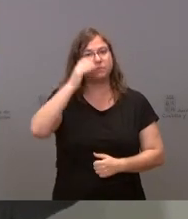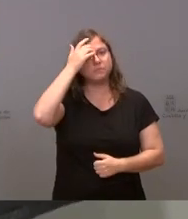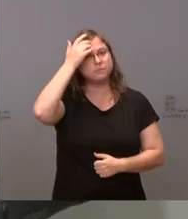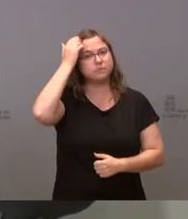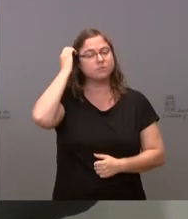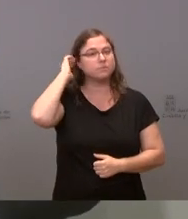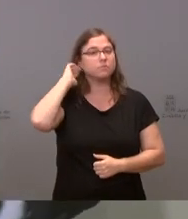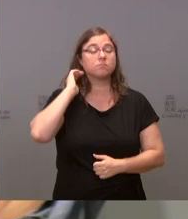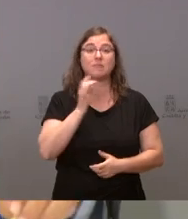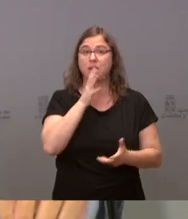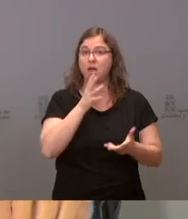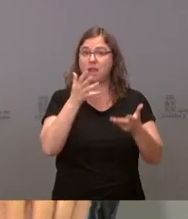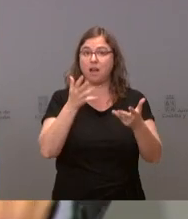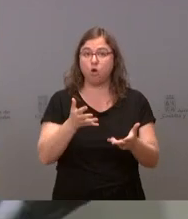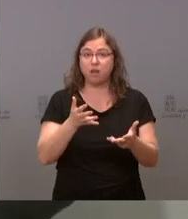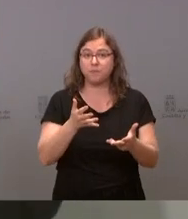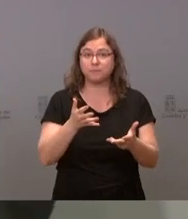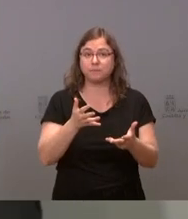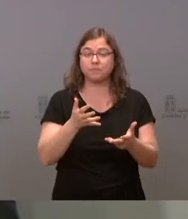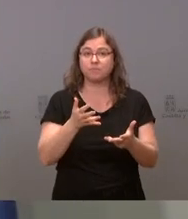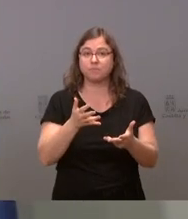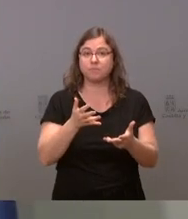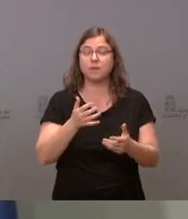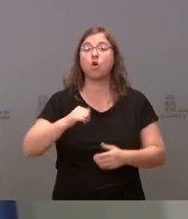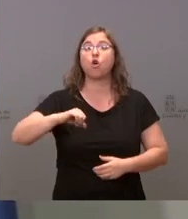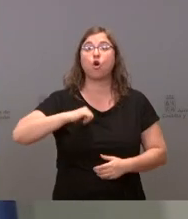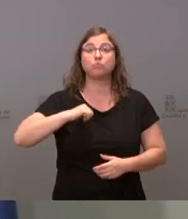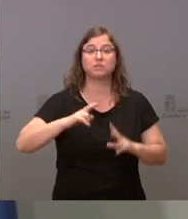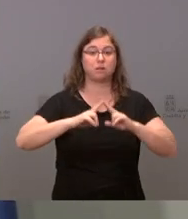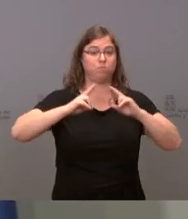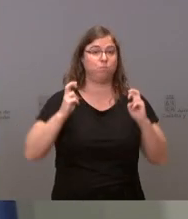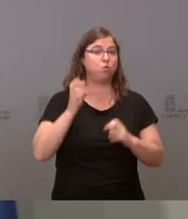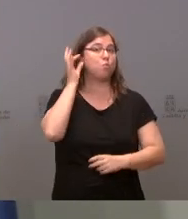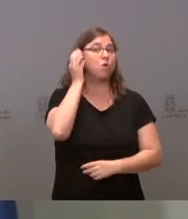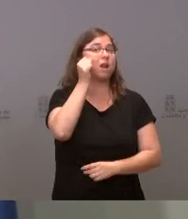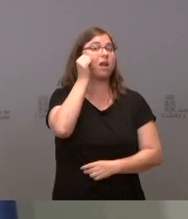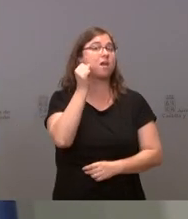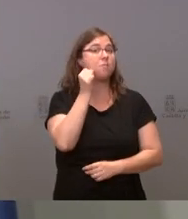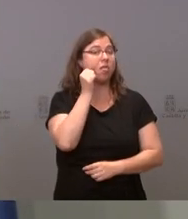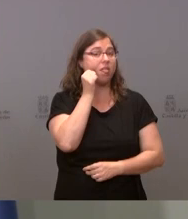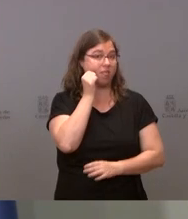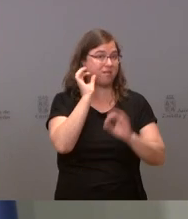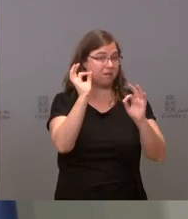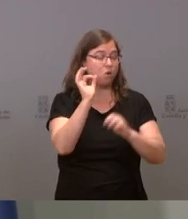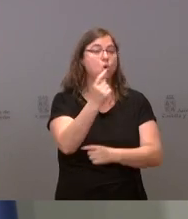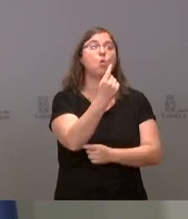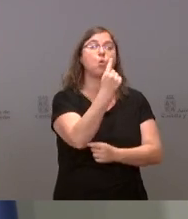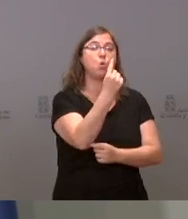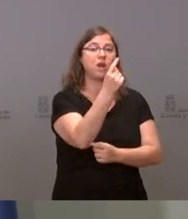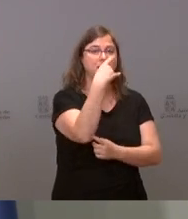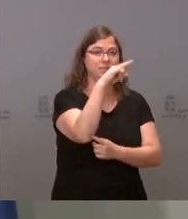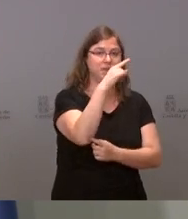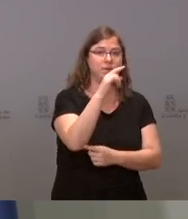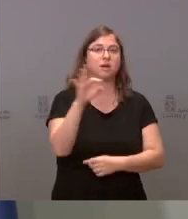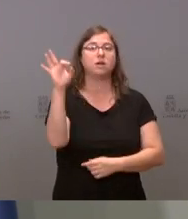En el momento actual, ingresadas, embarazadas por COVID-19, hay una en Salamanca, en Valencia